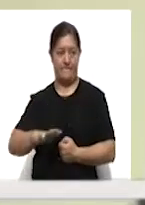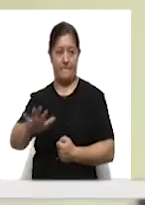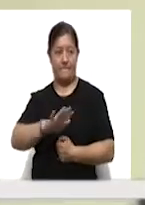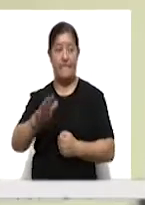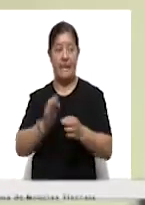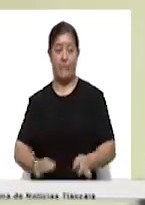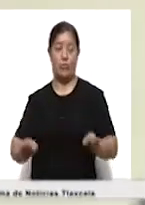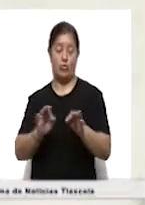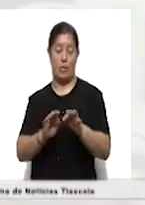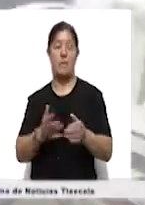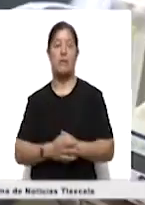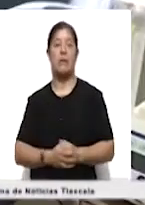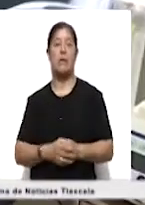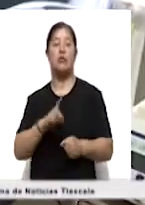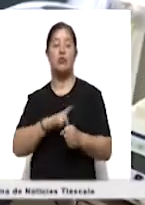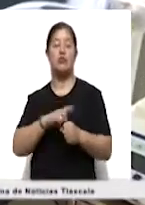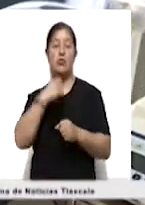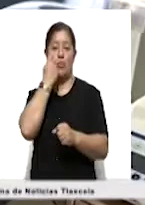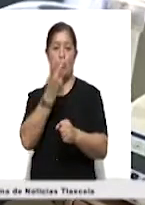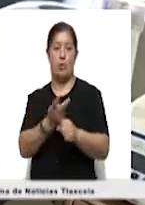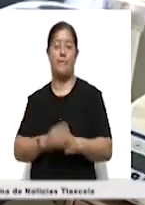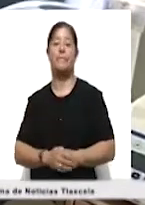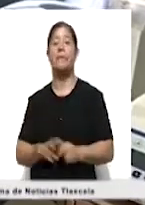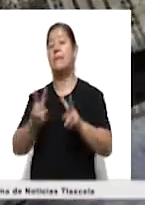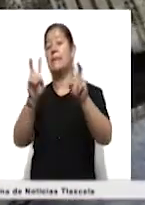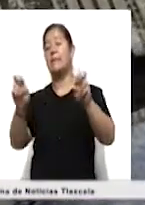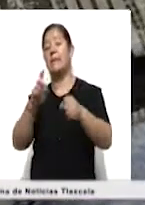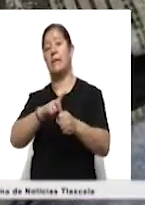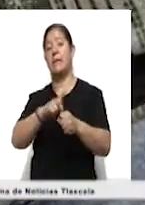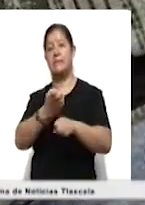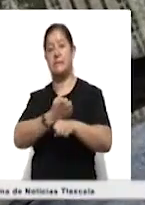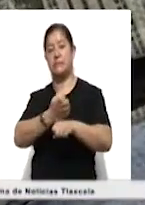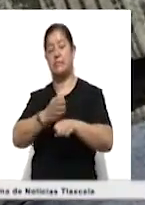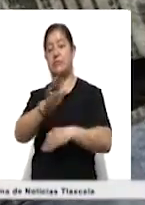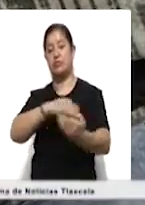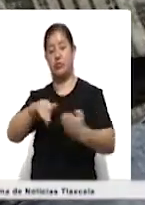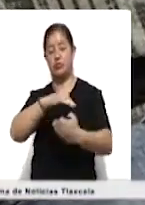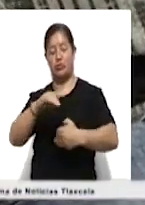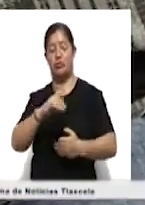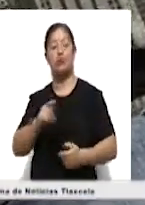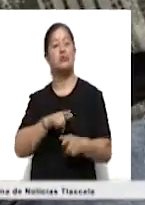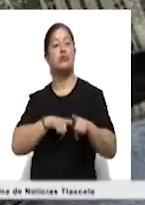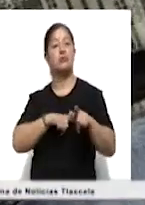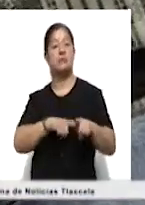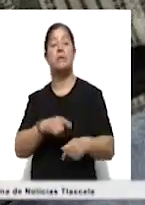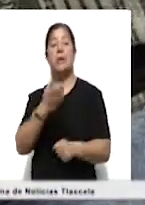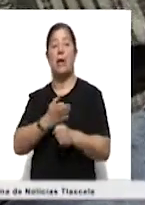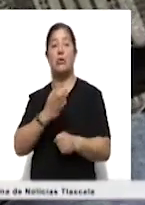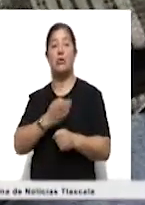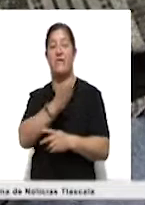donación voluntaria de sangre. Bajo el lema donar sangre para que el mundo siga latiendo, este año la conmemoración de esta fecha